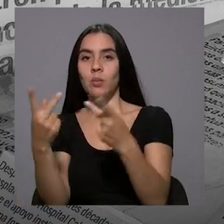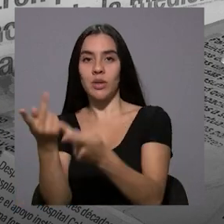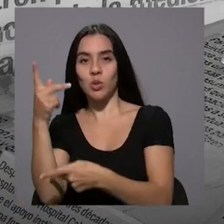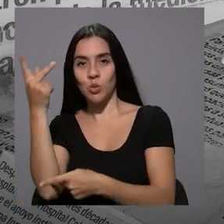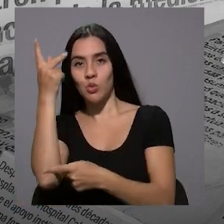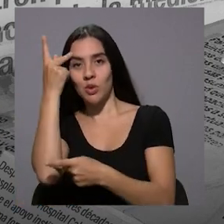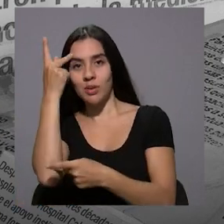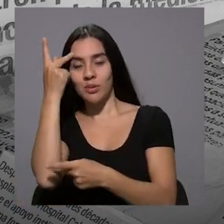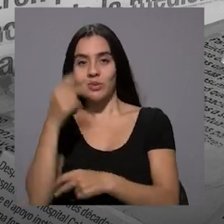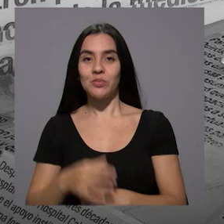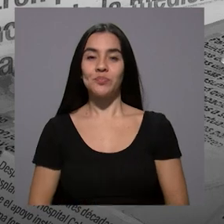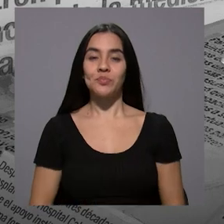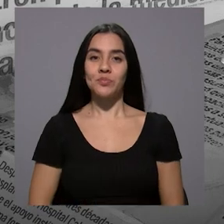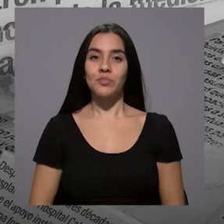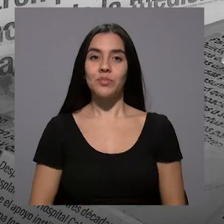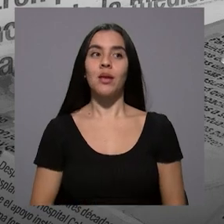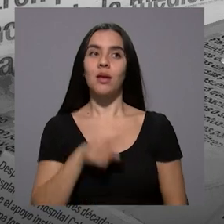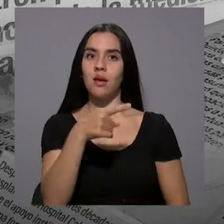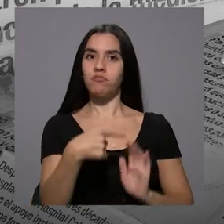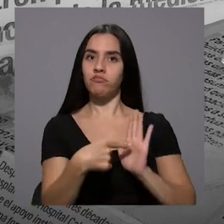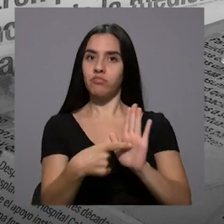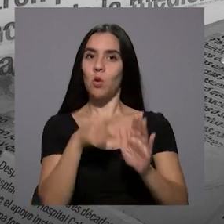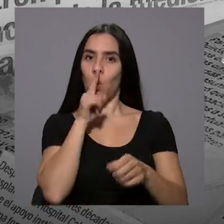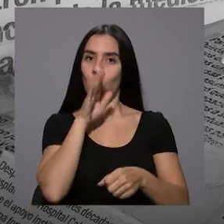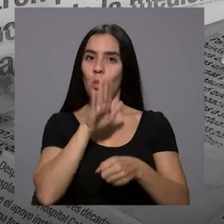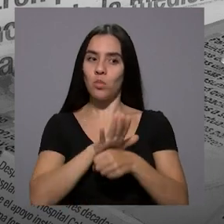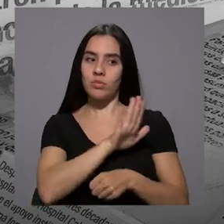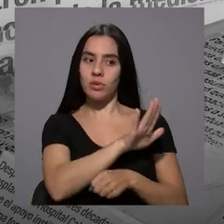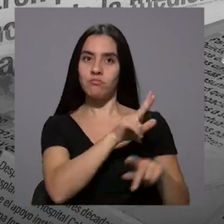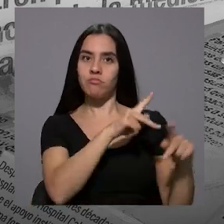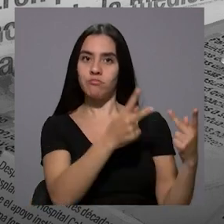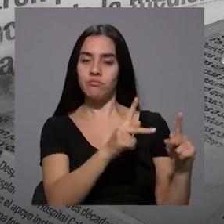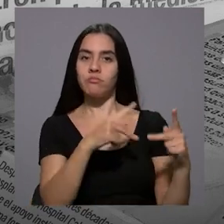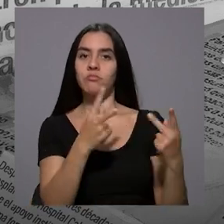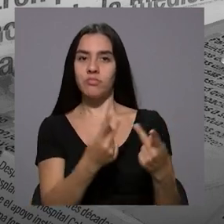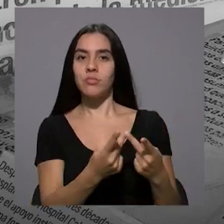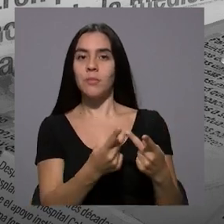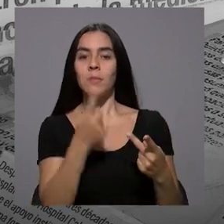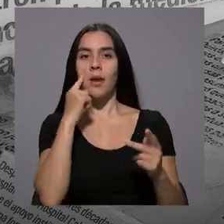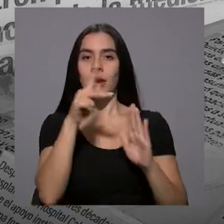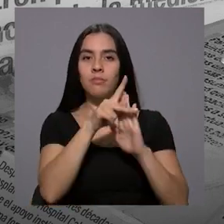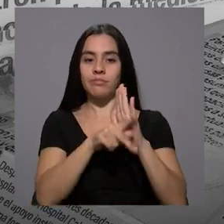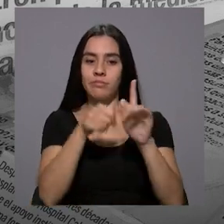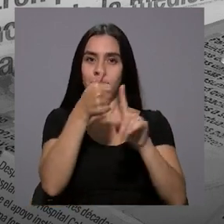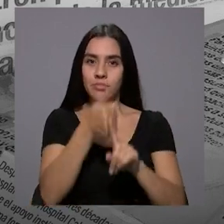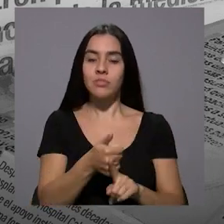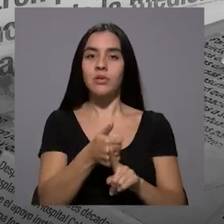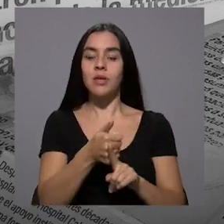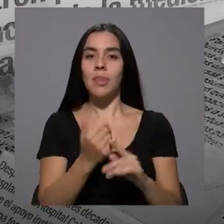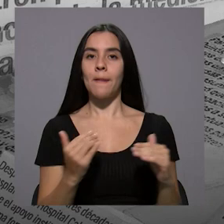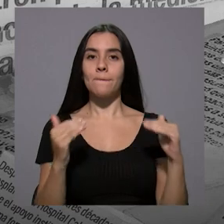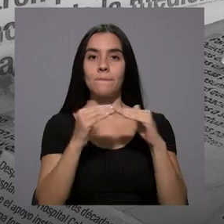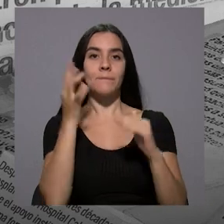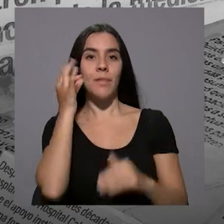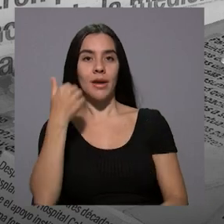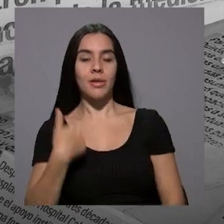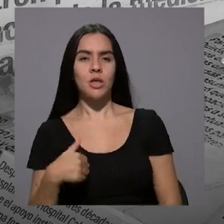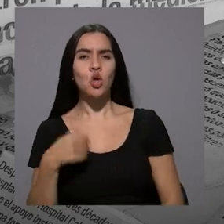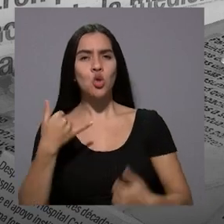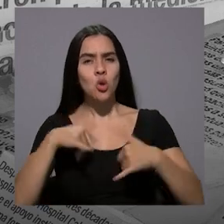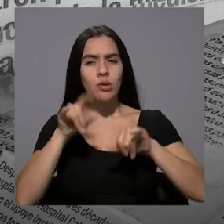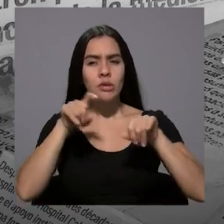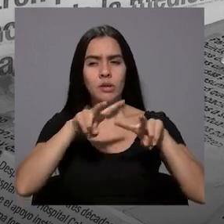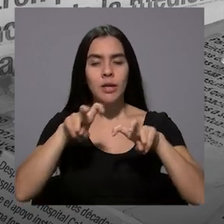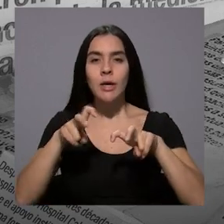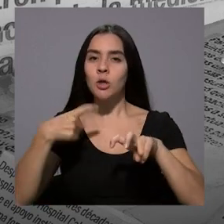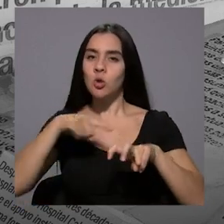otras agrupaciones políticas. Eso demuestra un compromiso de estas agrupaciones con el principio de paridad. que sí tenemos que revisar, que